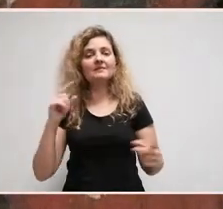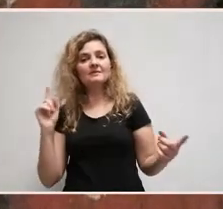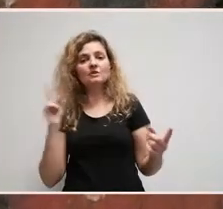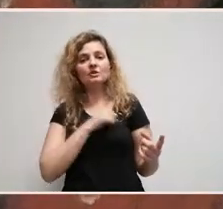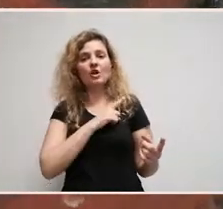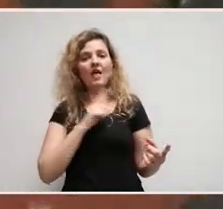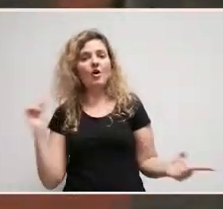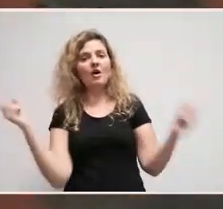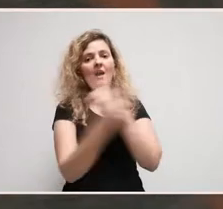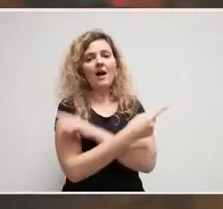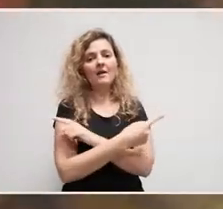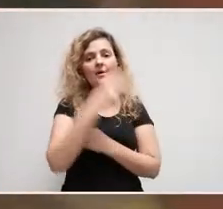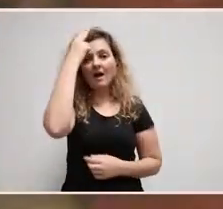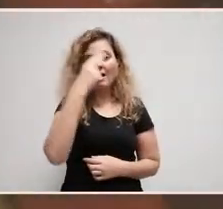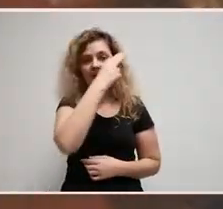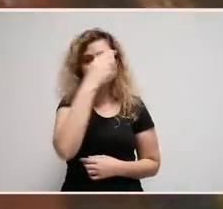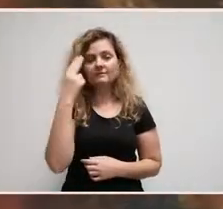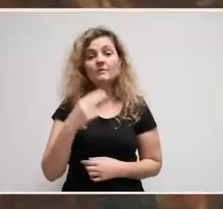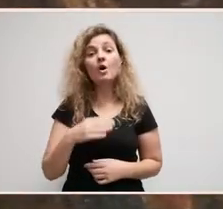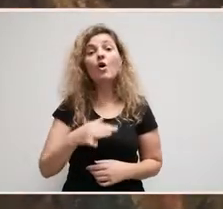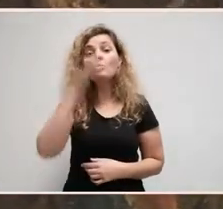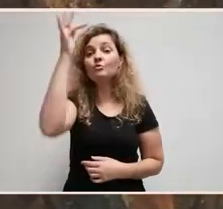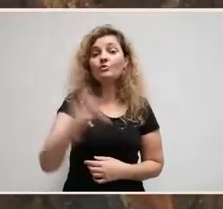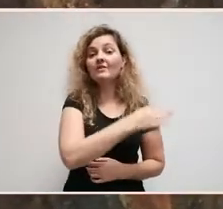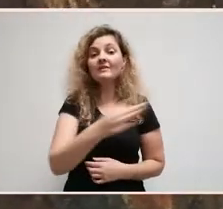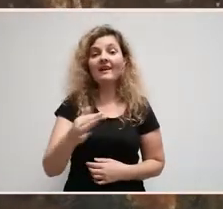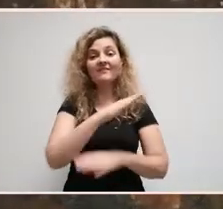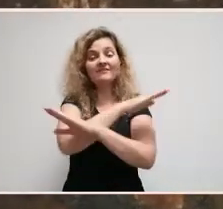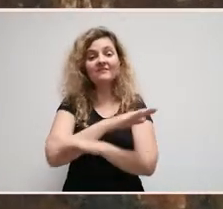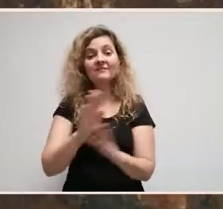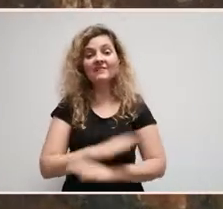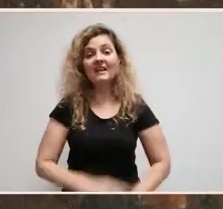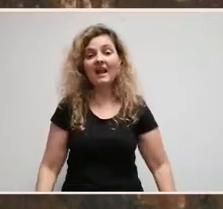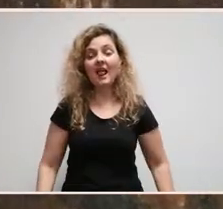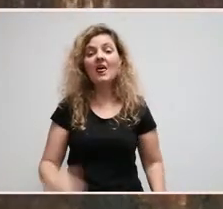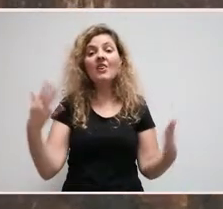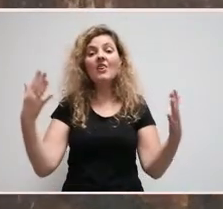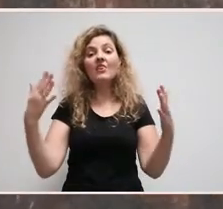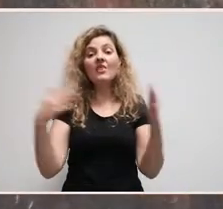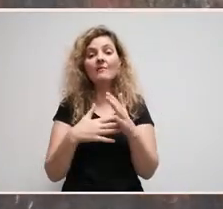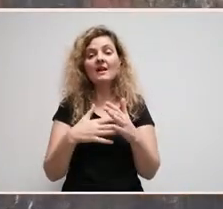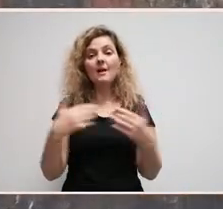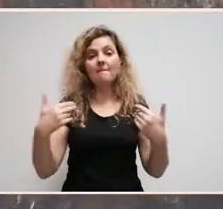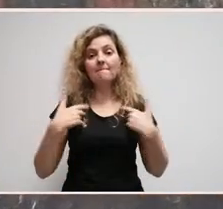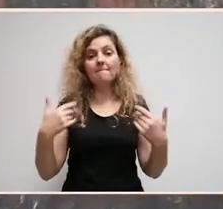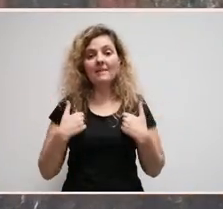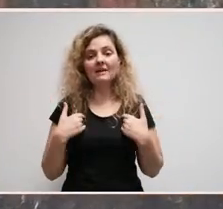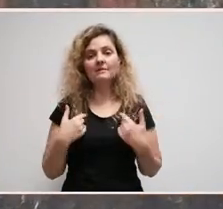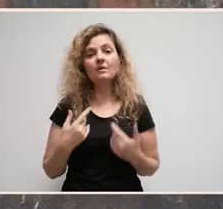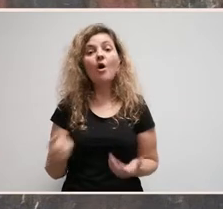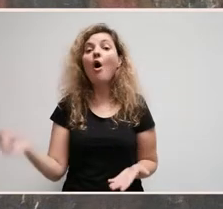ao cristianismo, dando lugar xa a cifra final dos dez mil mártires. Os cales